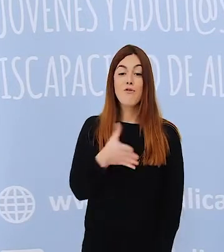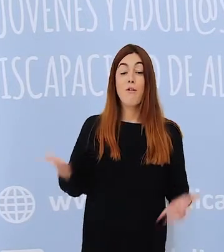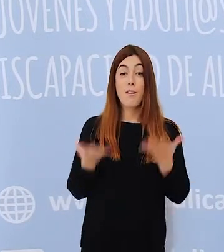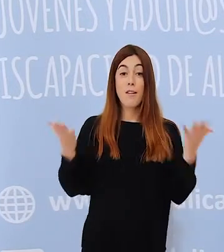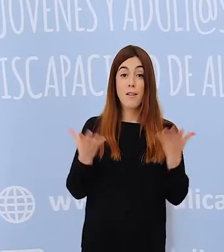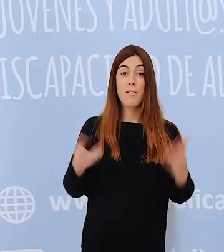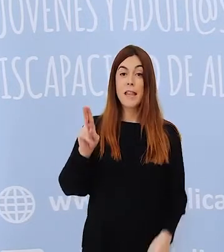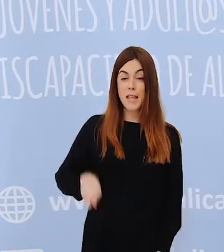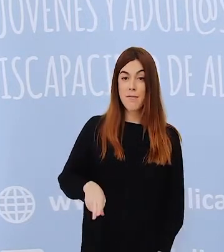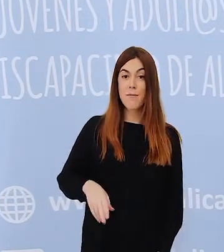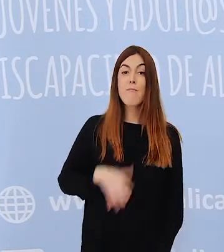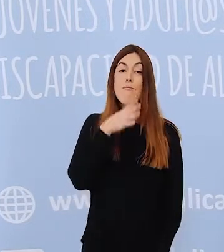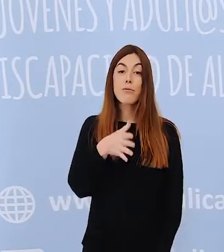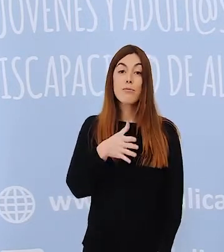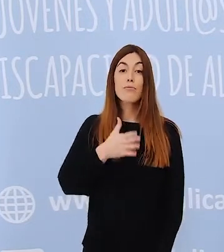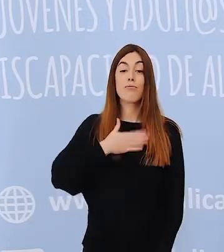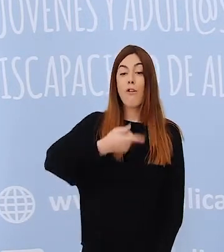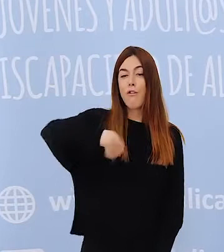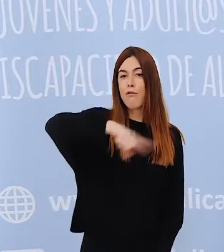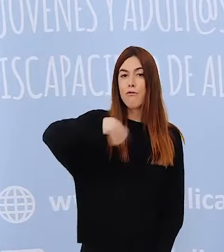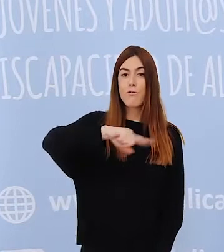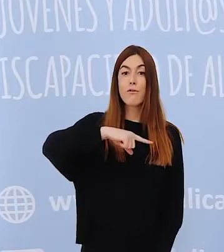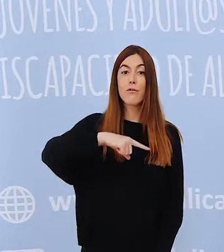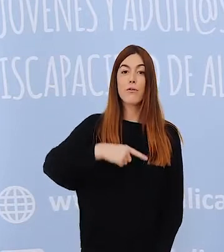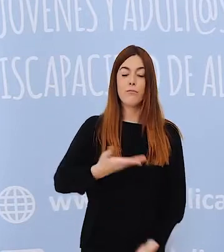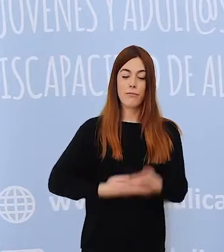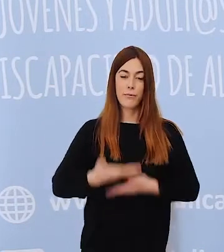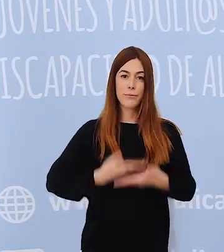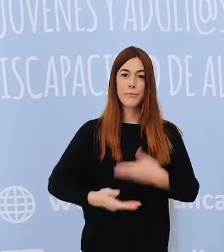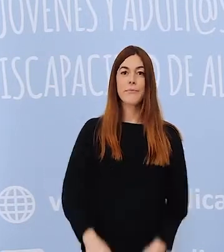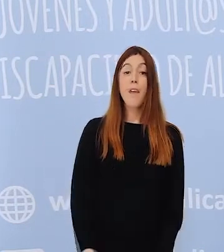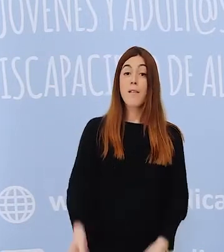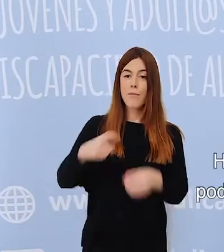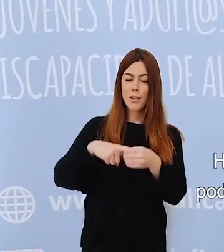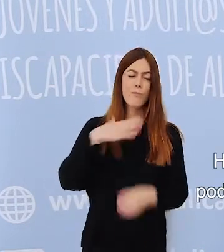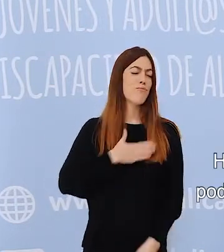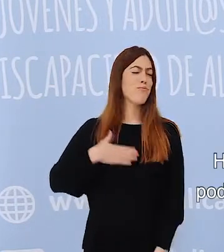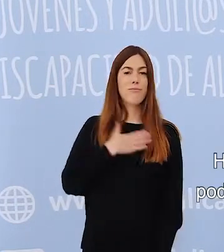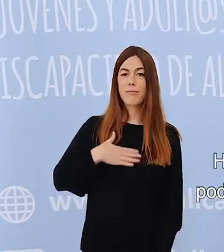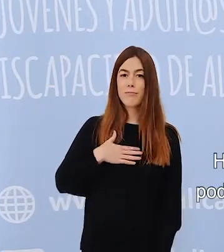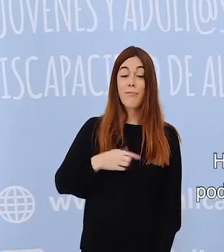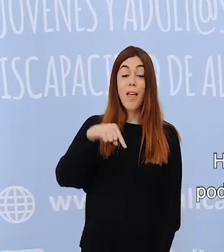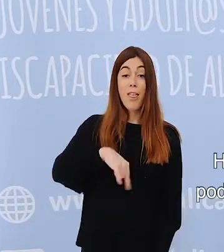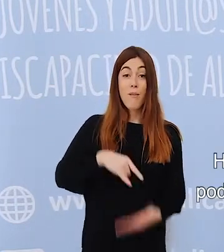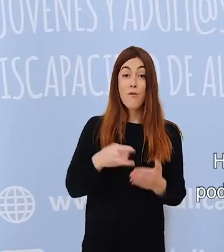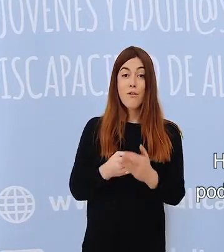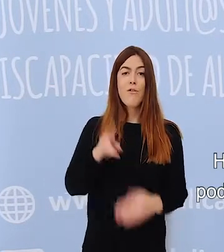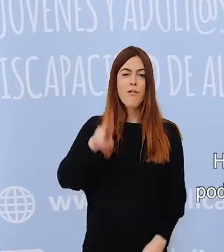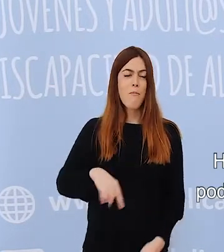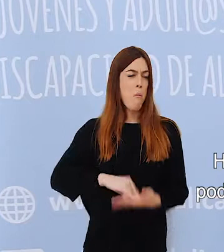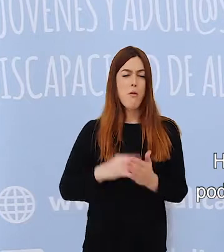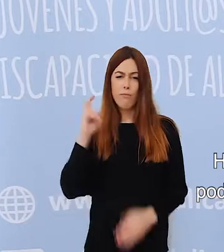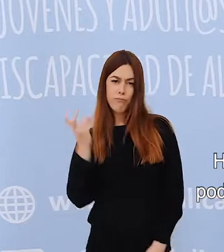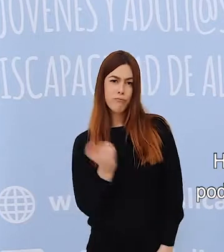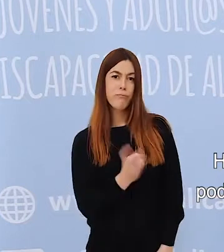iniciativa y por contar con nosotros para elaborar este proyecto. Ha sido un placer participar y